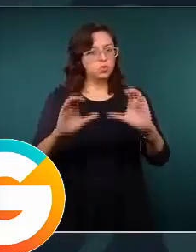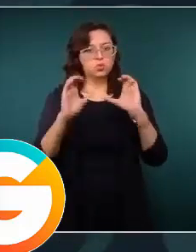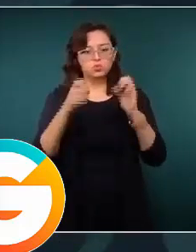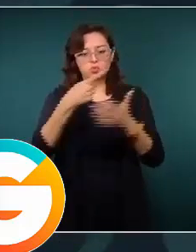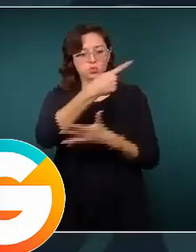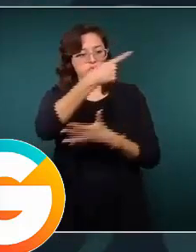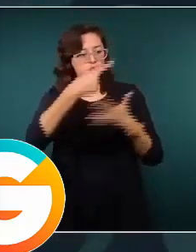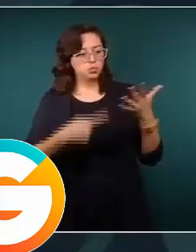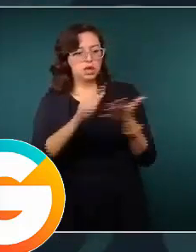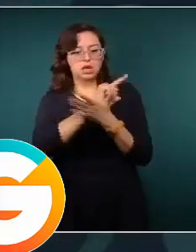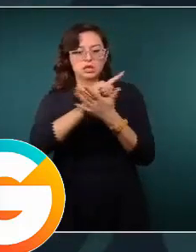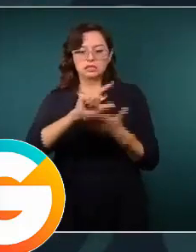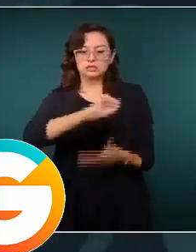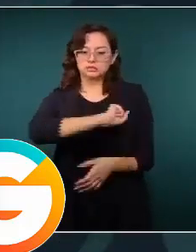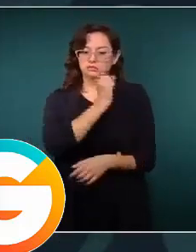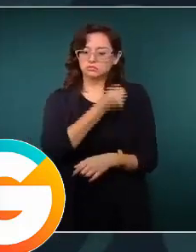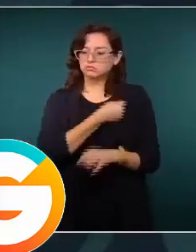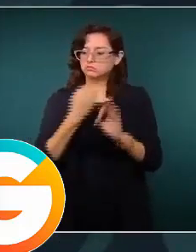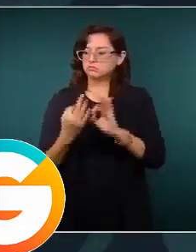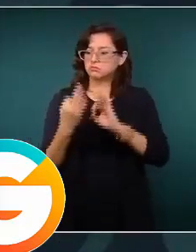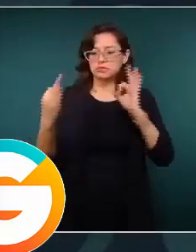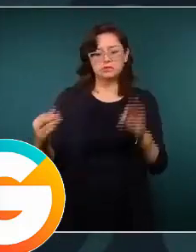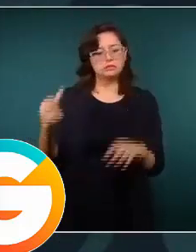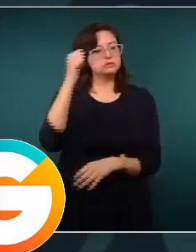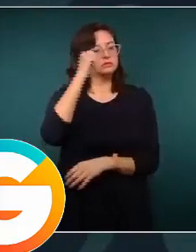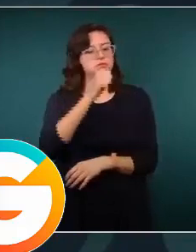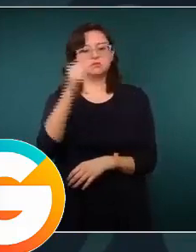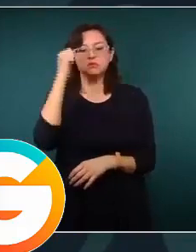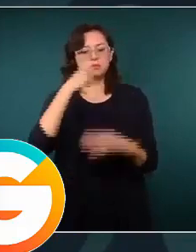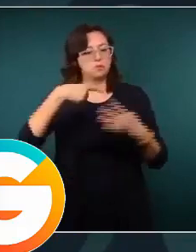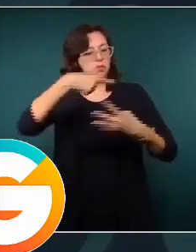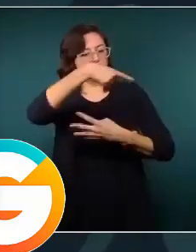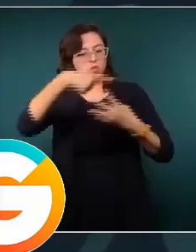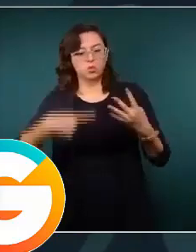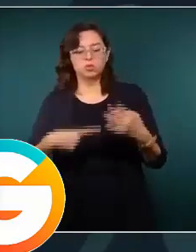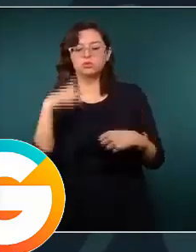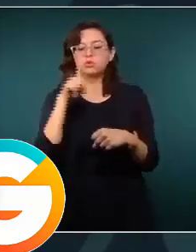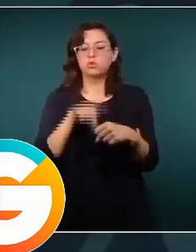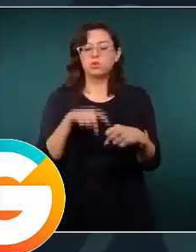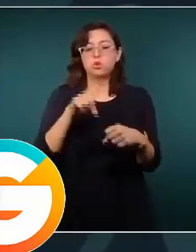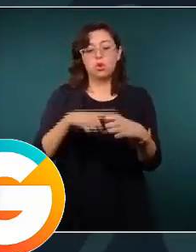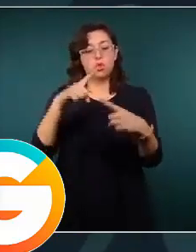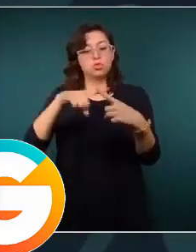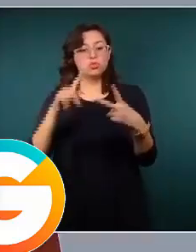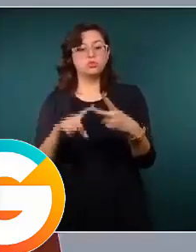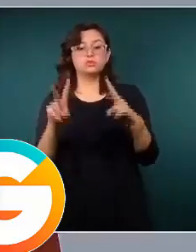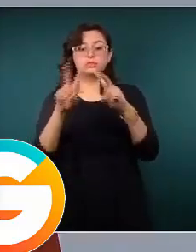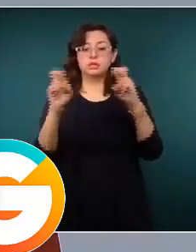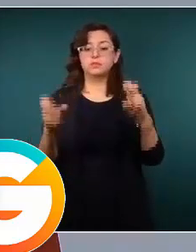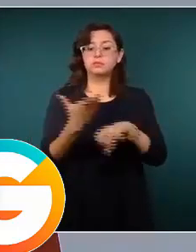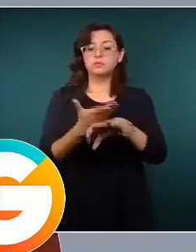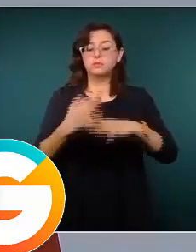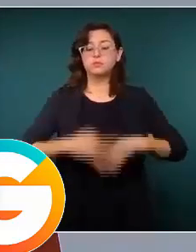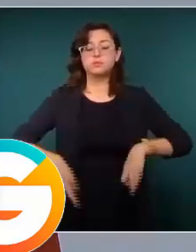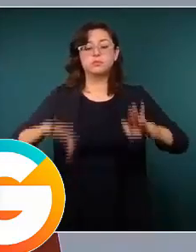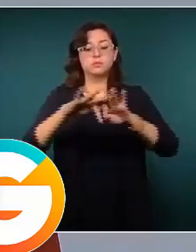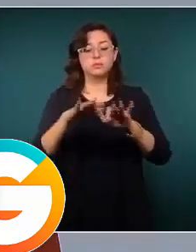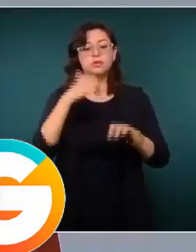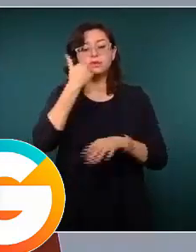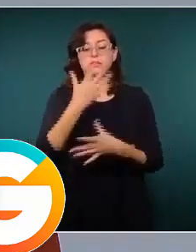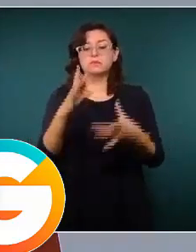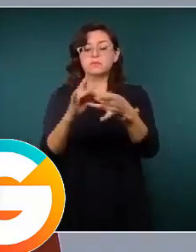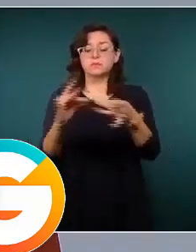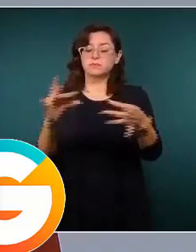de higiene, de prevención y de sana distancia. Dos temas muy importantes que yo quisiera hacer énfasis. Uno es que